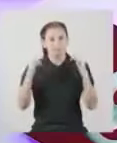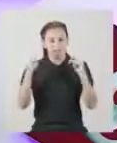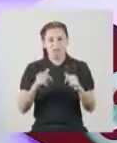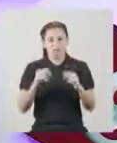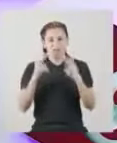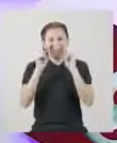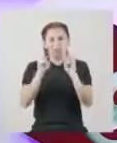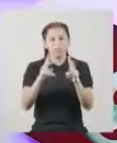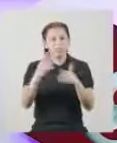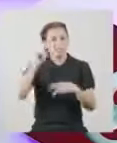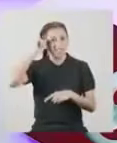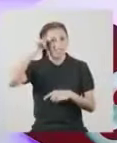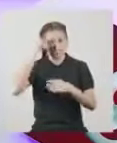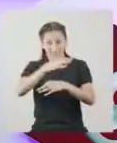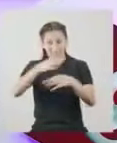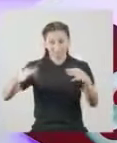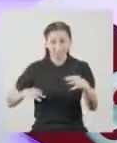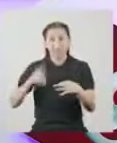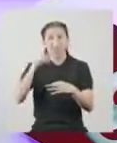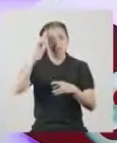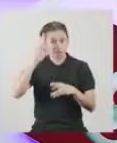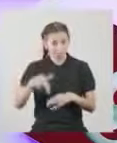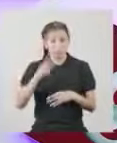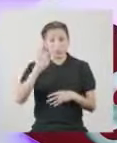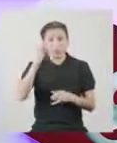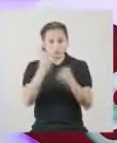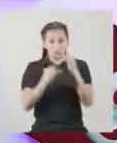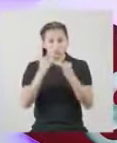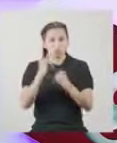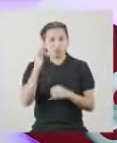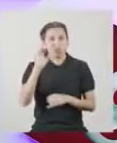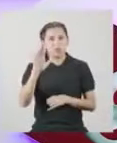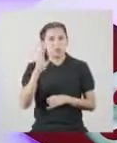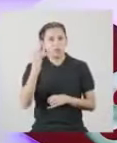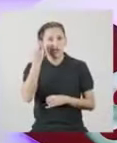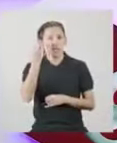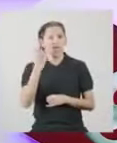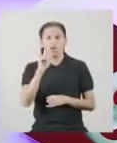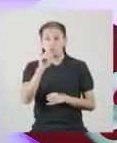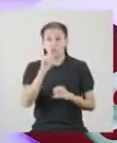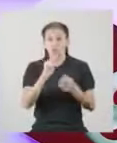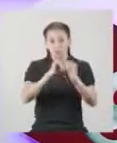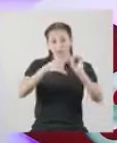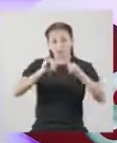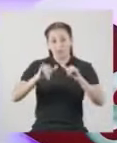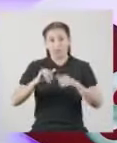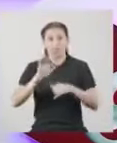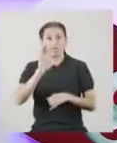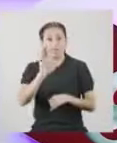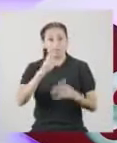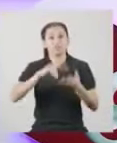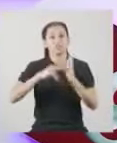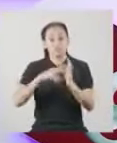Nos queda por resolver si las ingenieras estaban en lo correcto en su última hipótesis, que una varianza de hasta 5 indicaría buenos